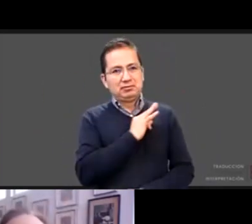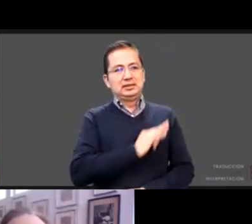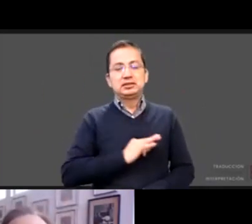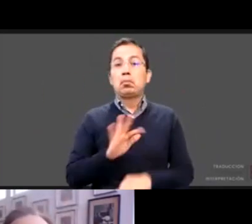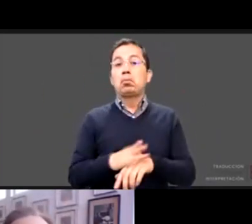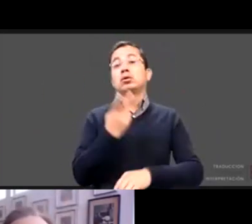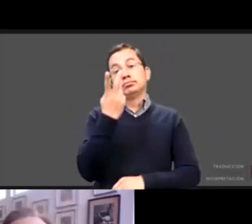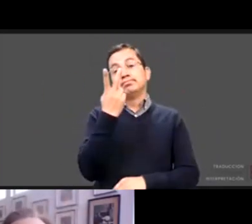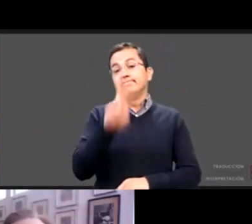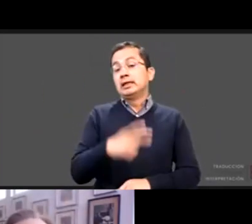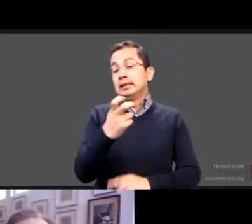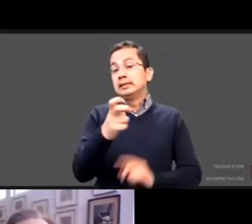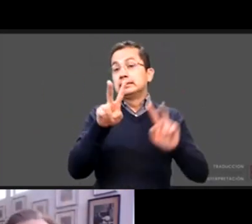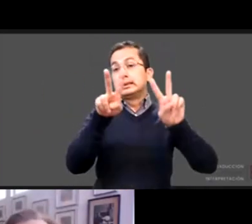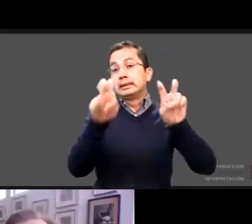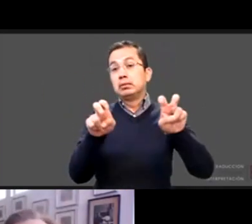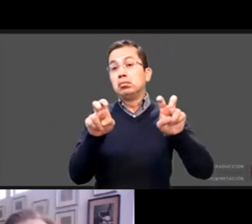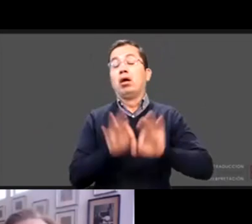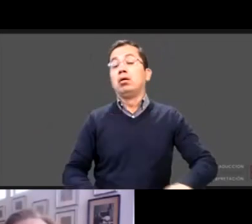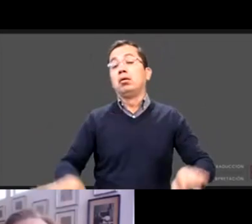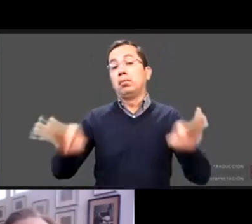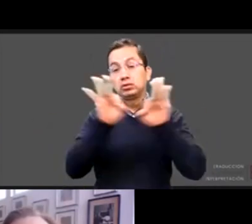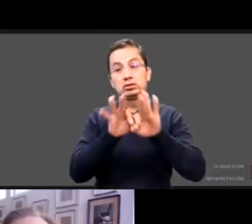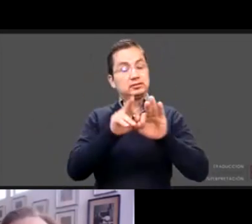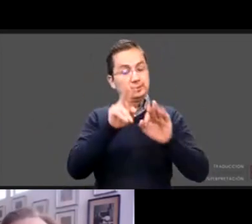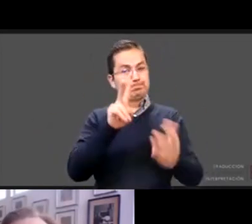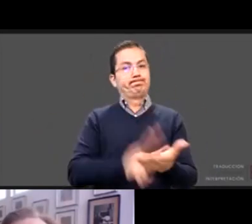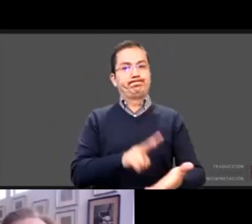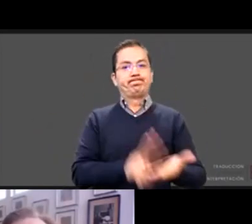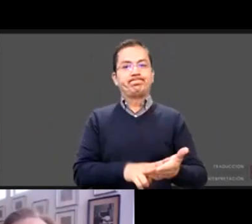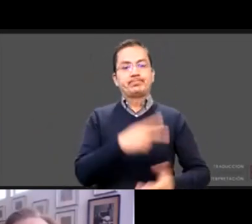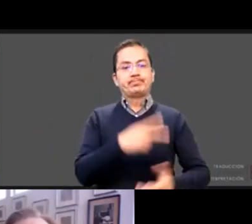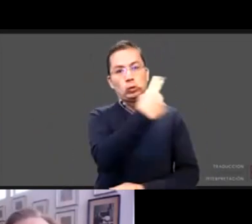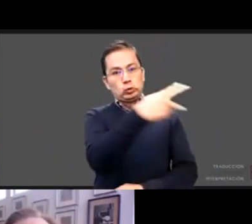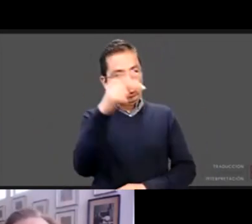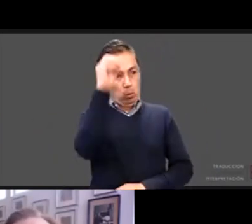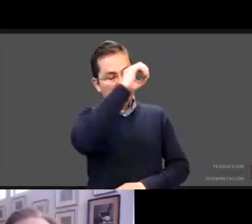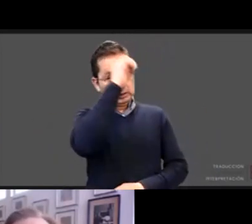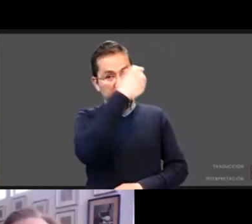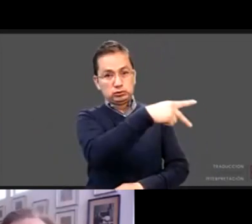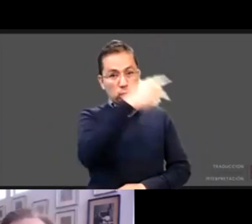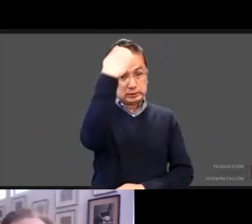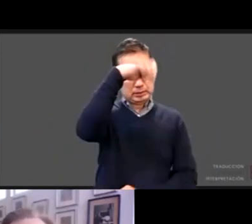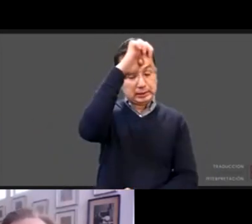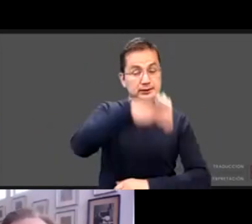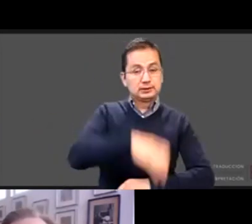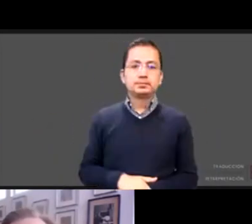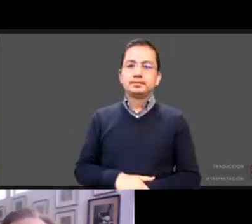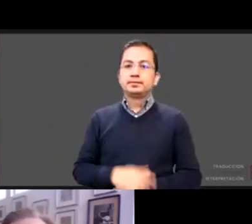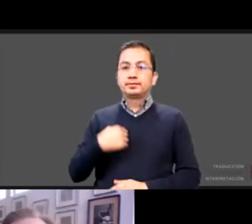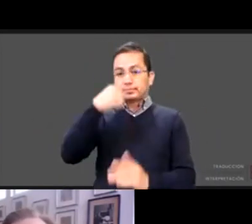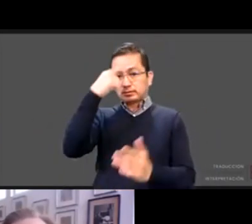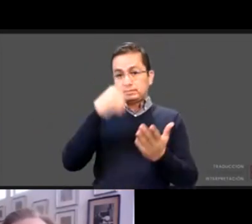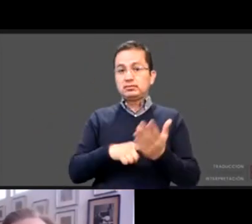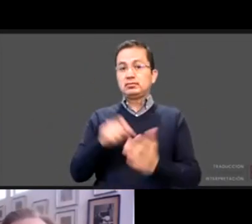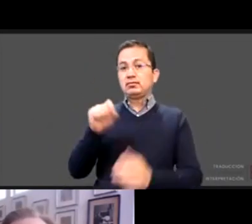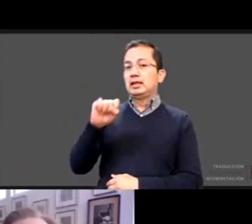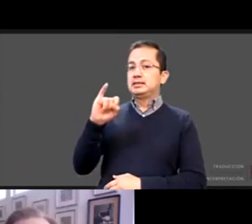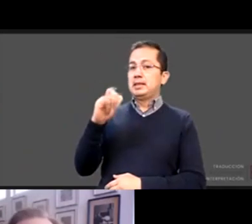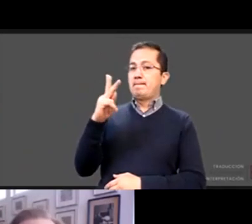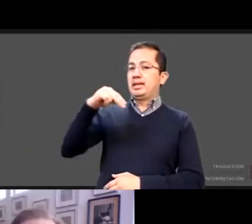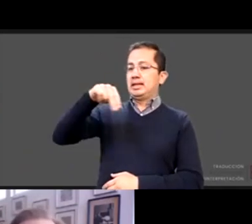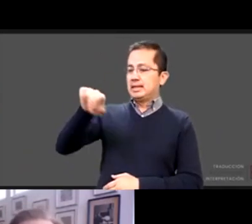la relevancia de lo que cada uno de ustedes tiene que aportar creo que el Sipina tiene que abrir un segundo conversatorio